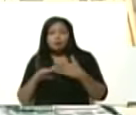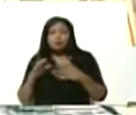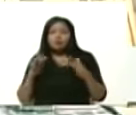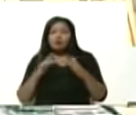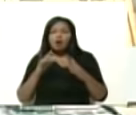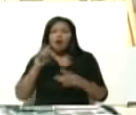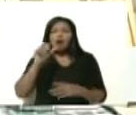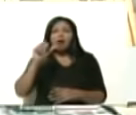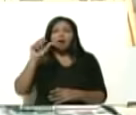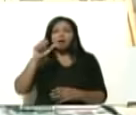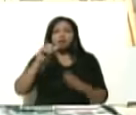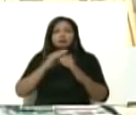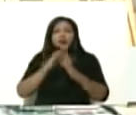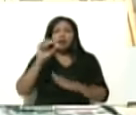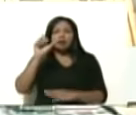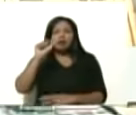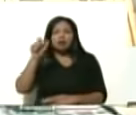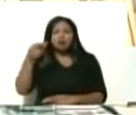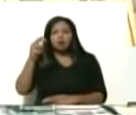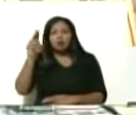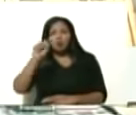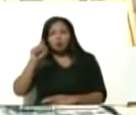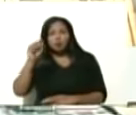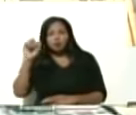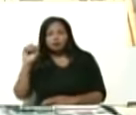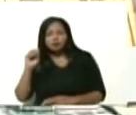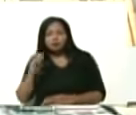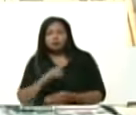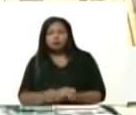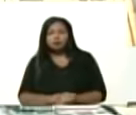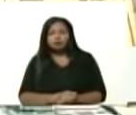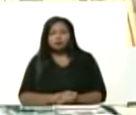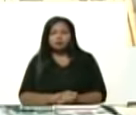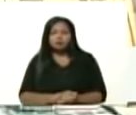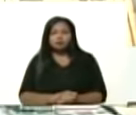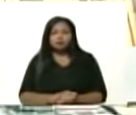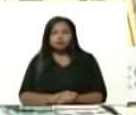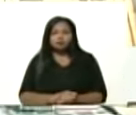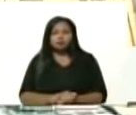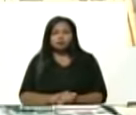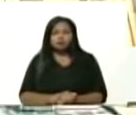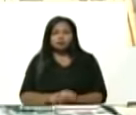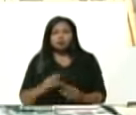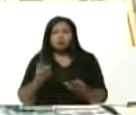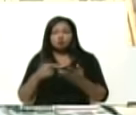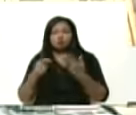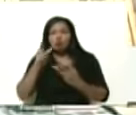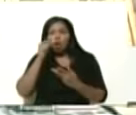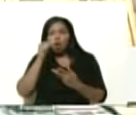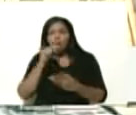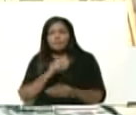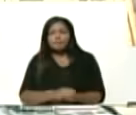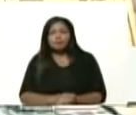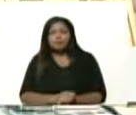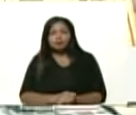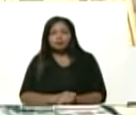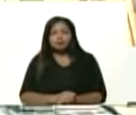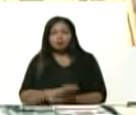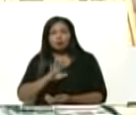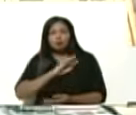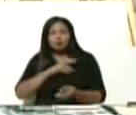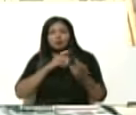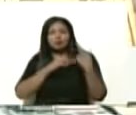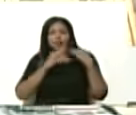Agustín. Ahí está Juan Ibiarte, intendente del Zundé, junto a Reinaldo García, representante de la